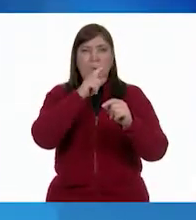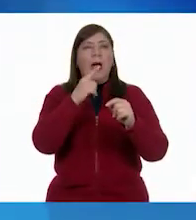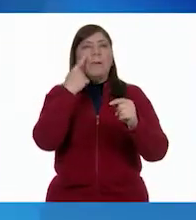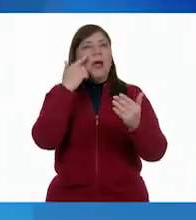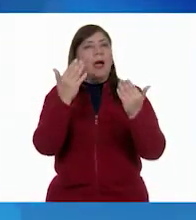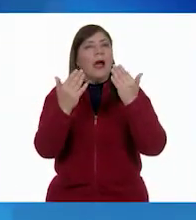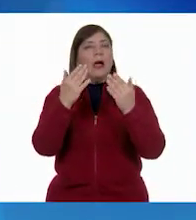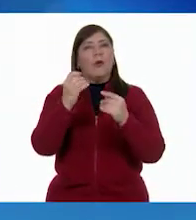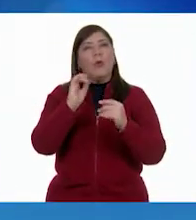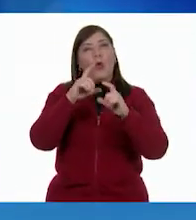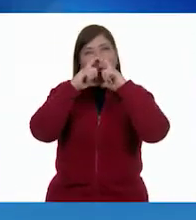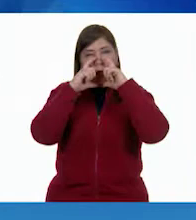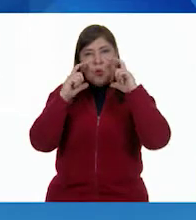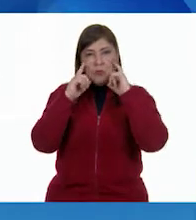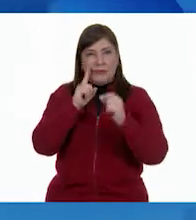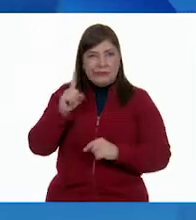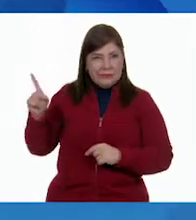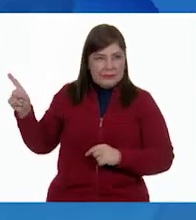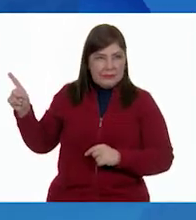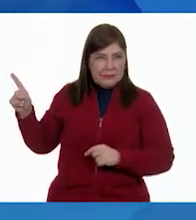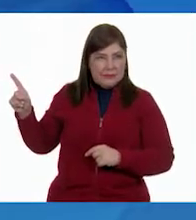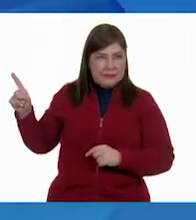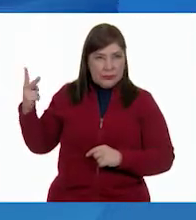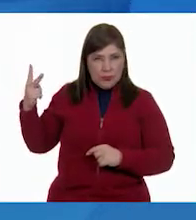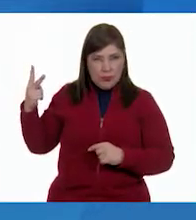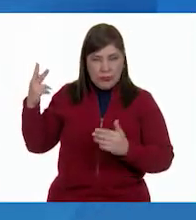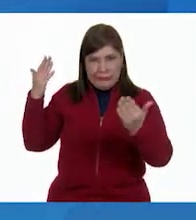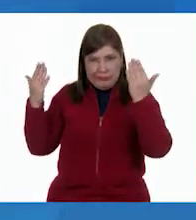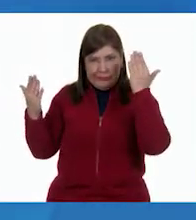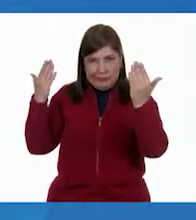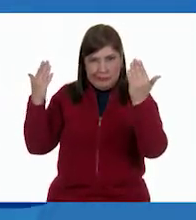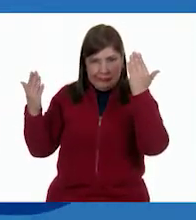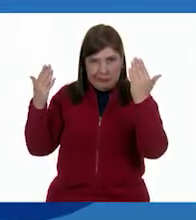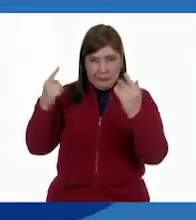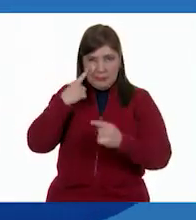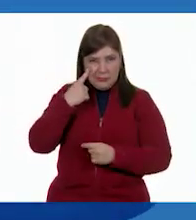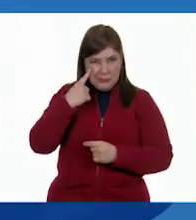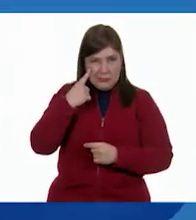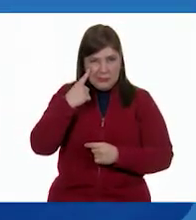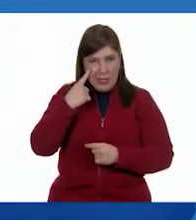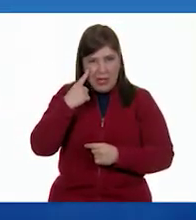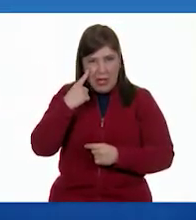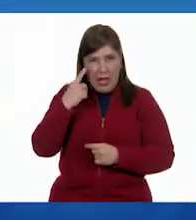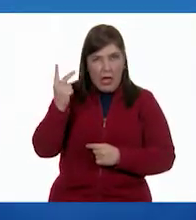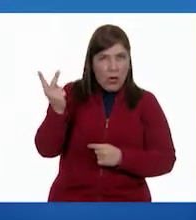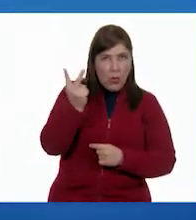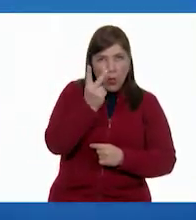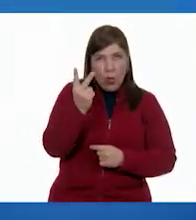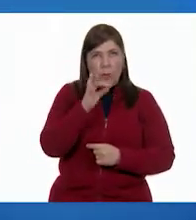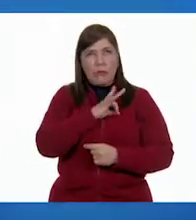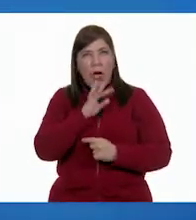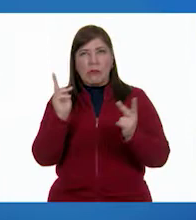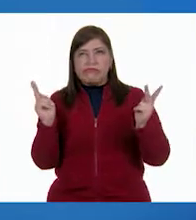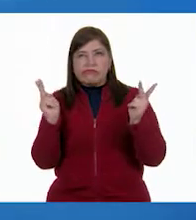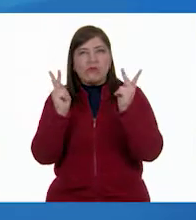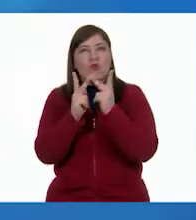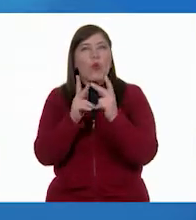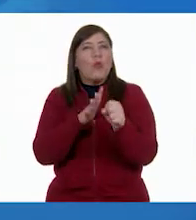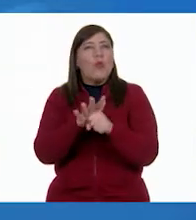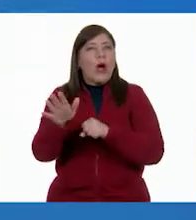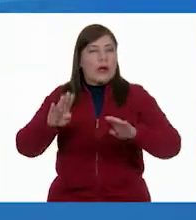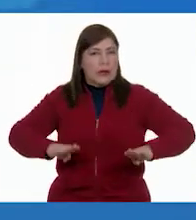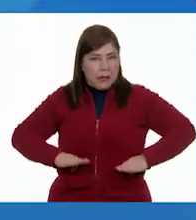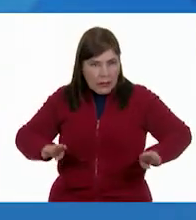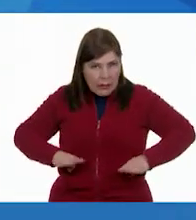Muy bien. Ahí están apareciendo. Muy bien. ¿Podemos ver algunas características similares o algunas diferencias?